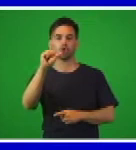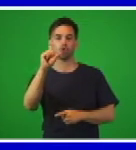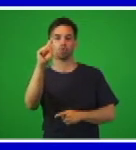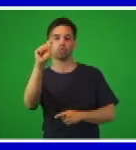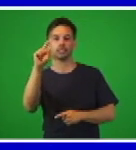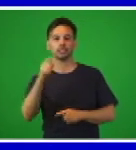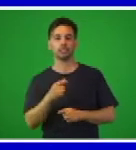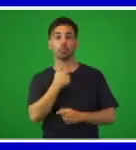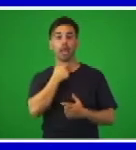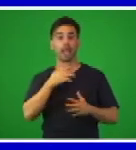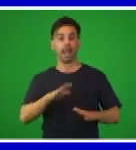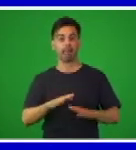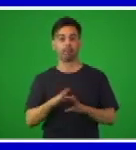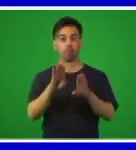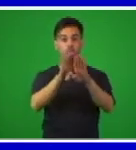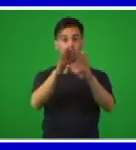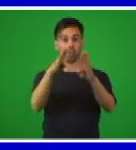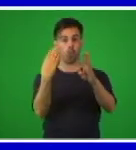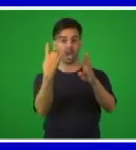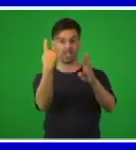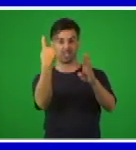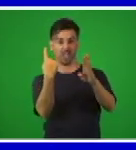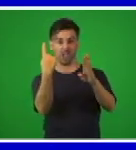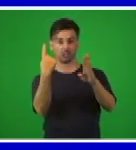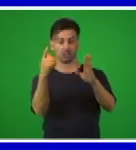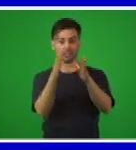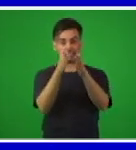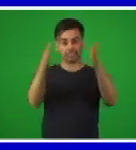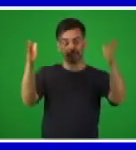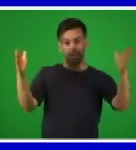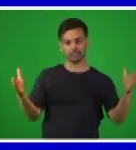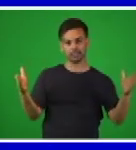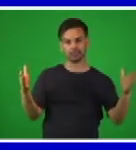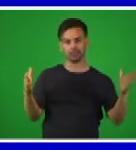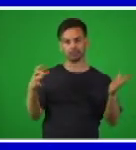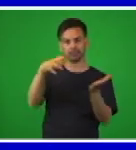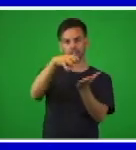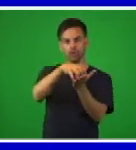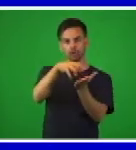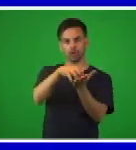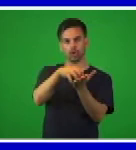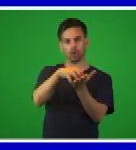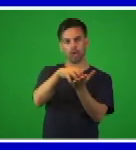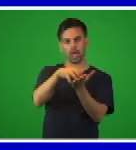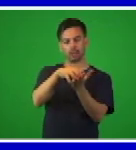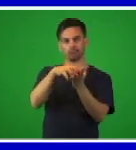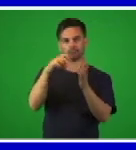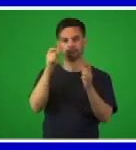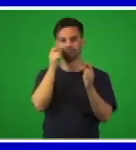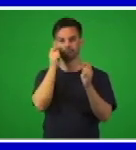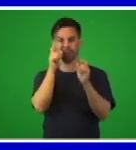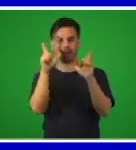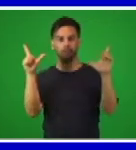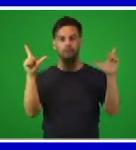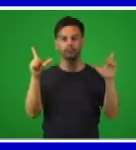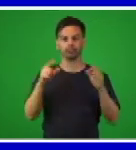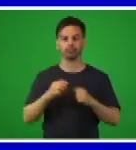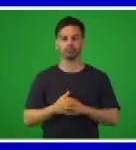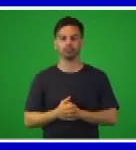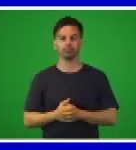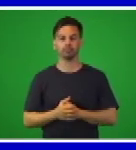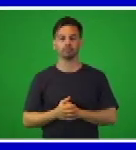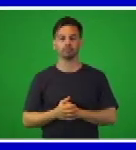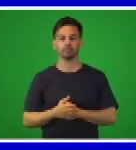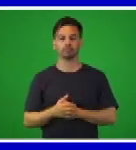alerta. Por supuesto, en este ejercicio ustedes van a trabajar con palabras que aparecen aquí en el texto. Además, los